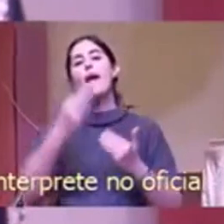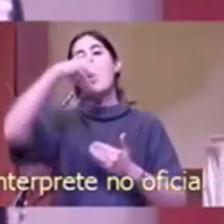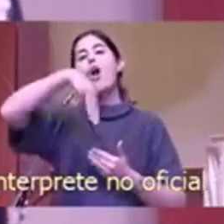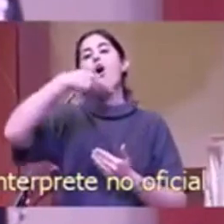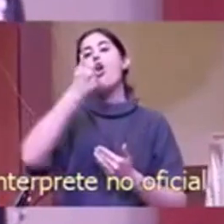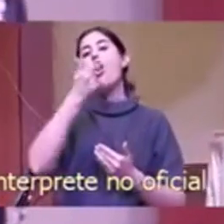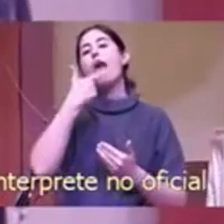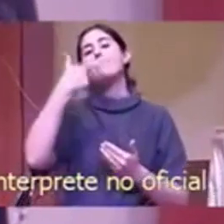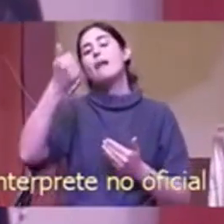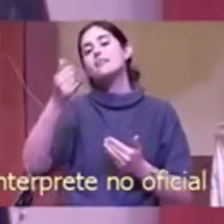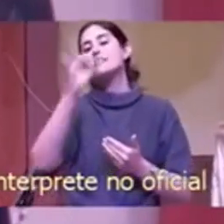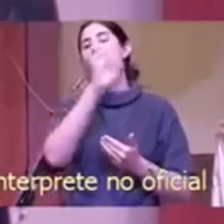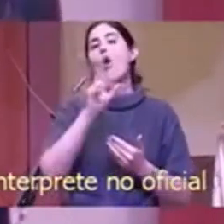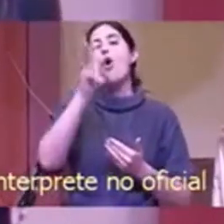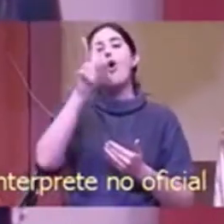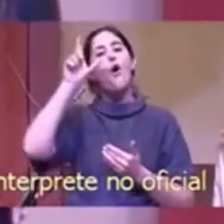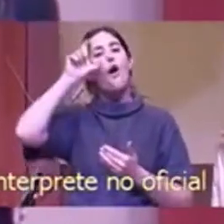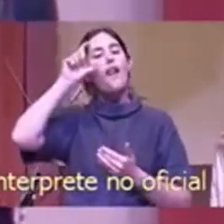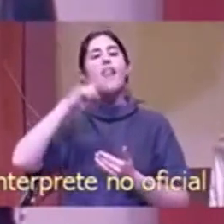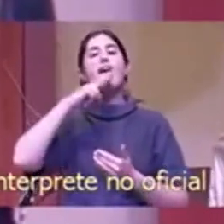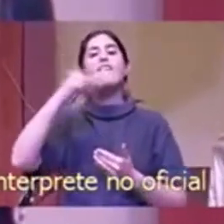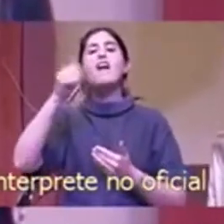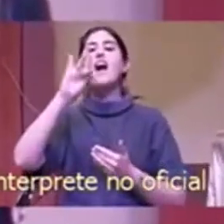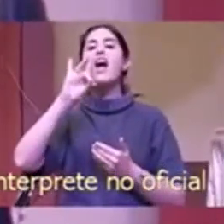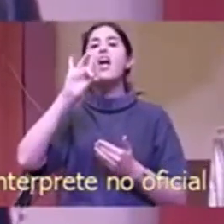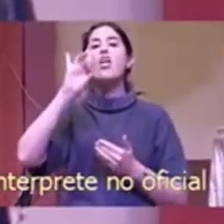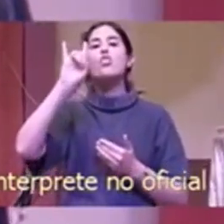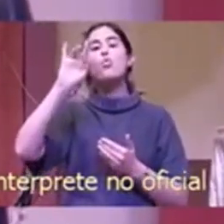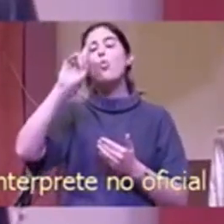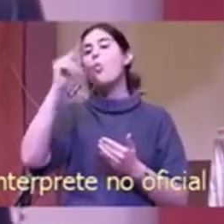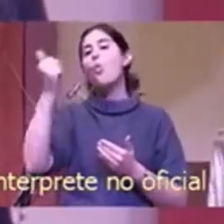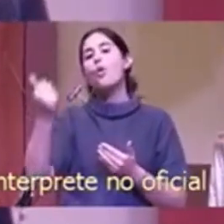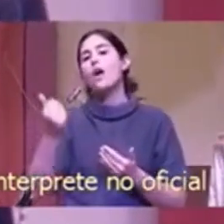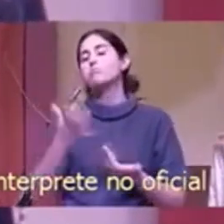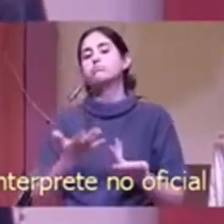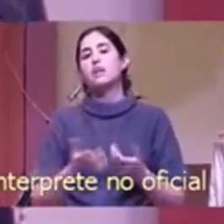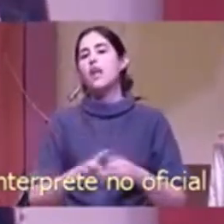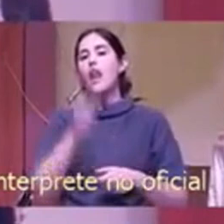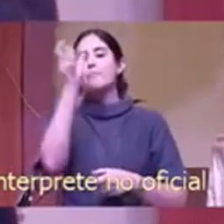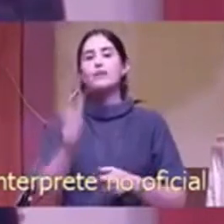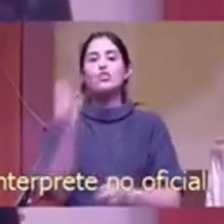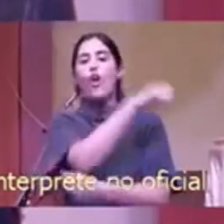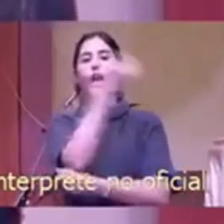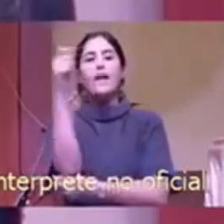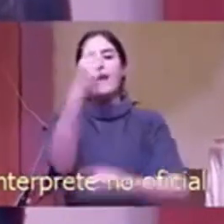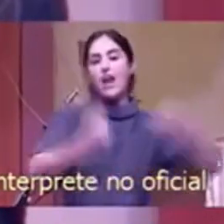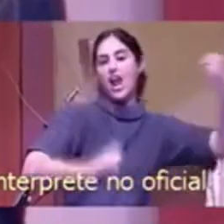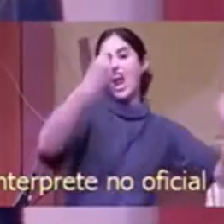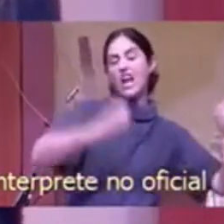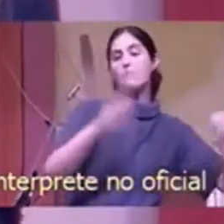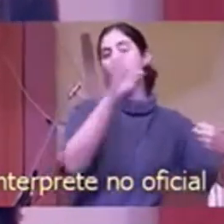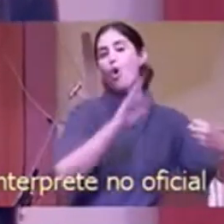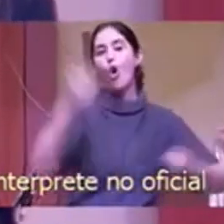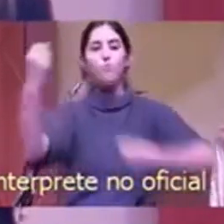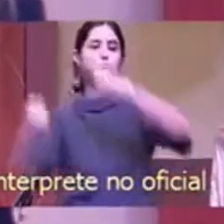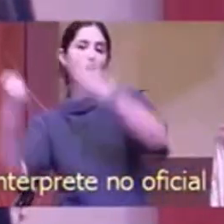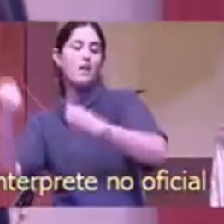¿Son el camión o el camionero? ¿Son el campo o la herramienta que trabaja en el campo?